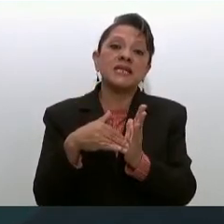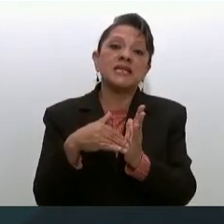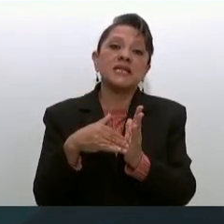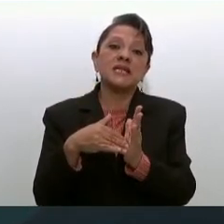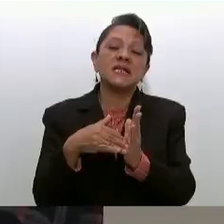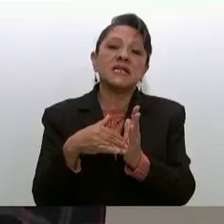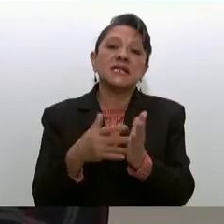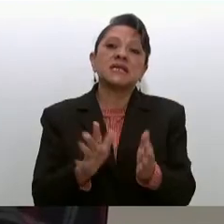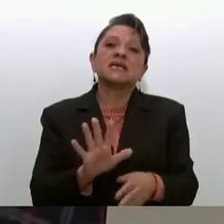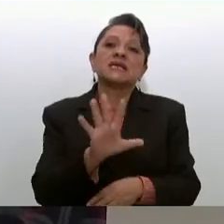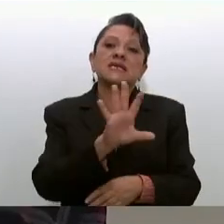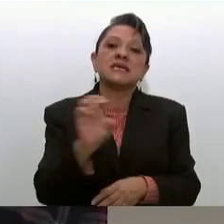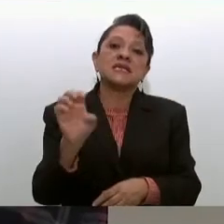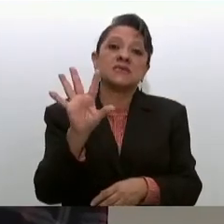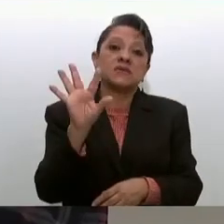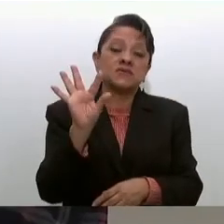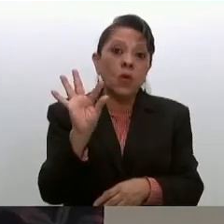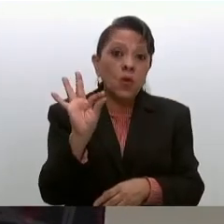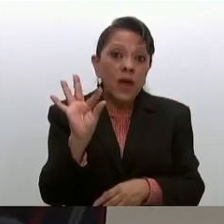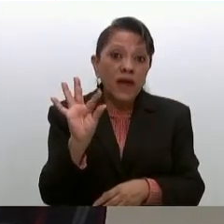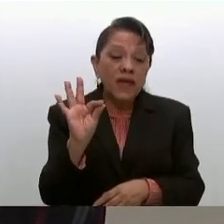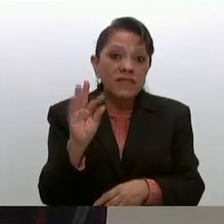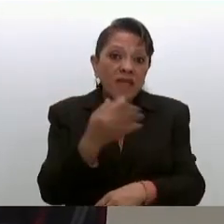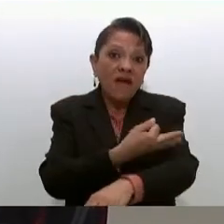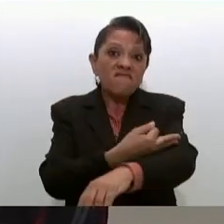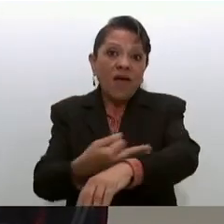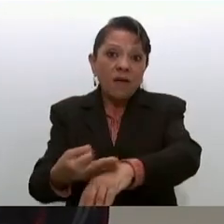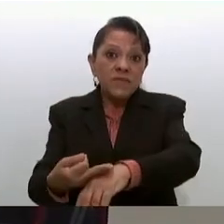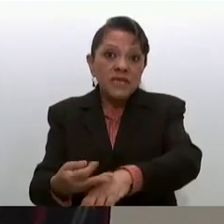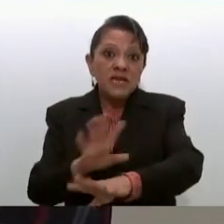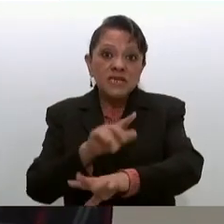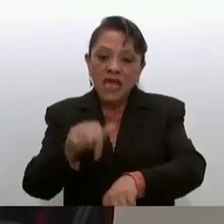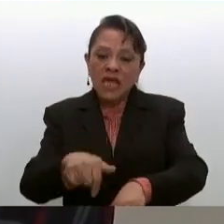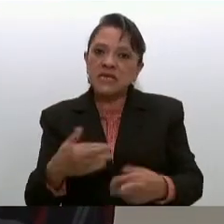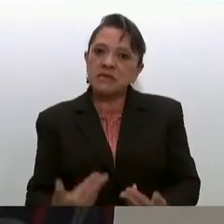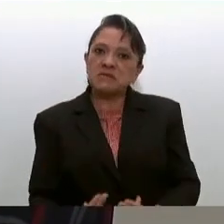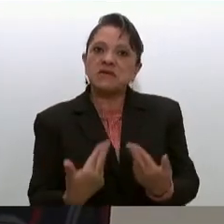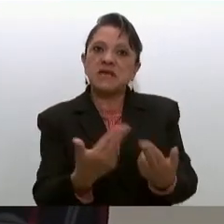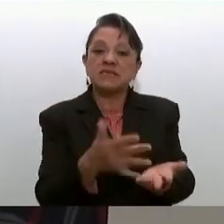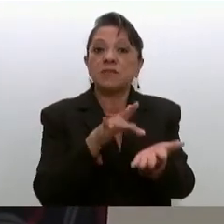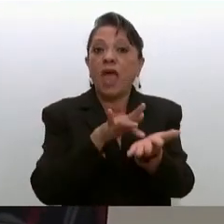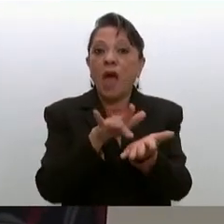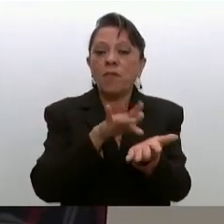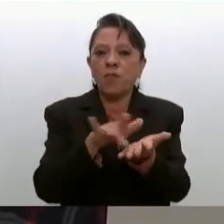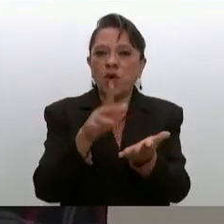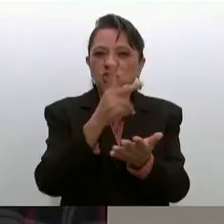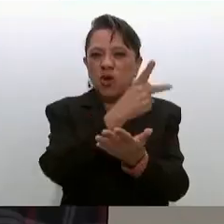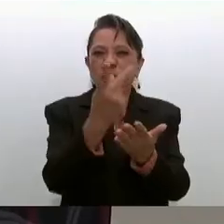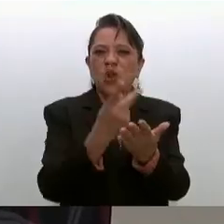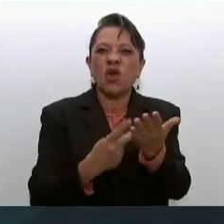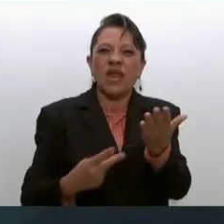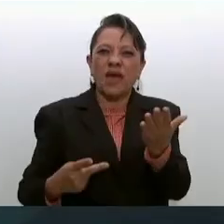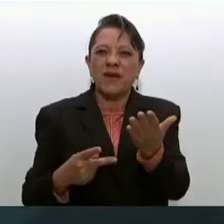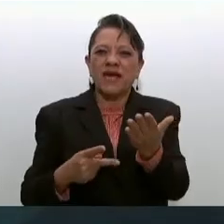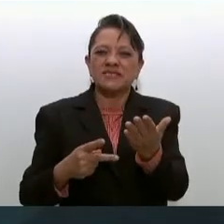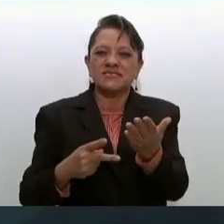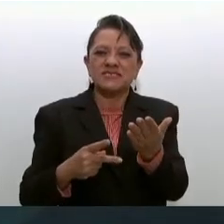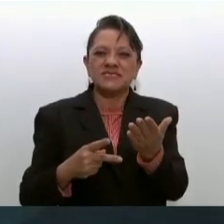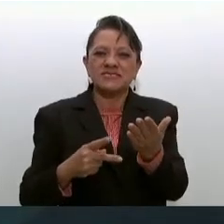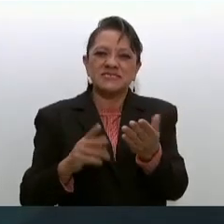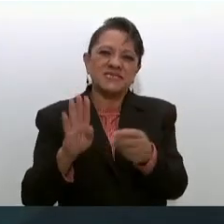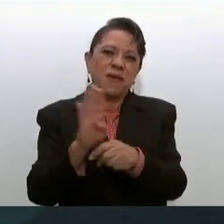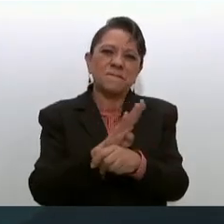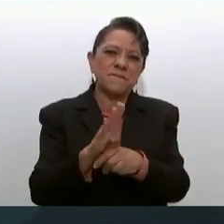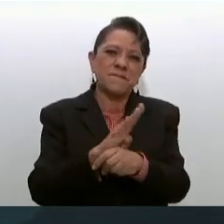540 familias las que están recibiendo apoyo de los programas de bienestar ya sea